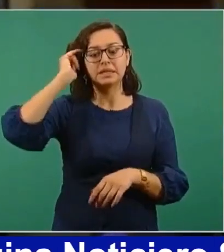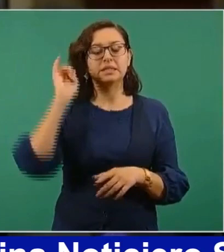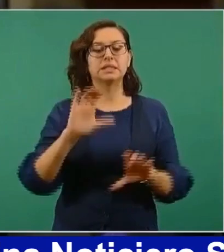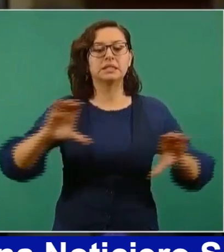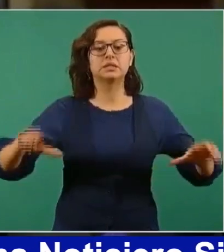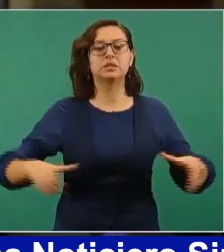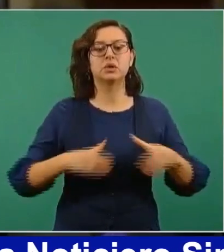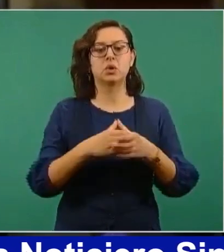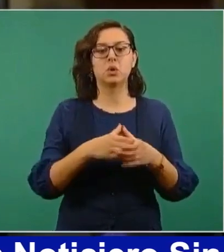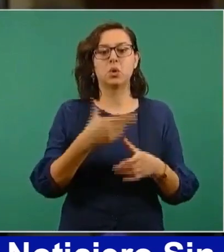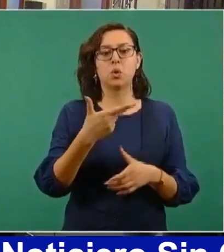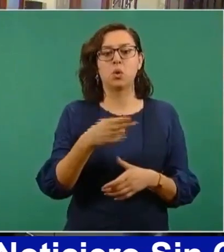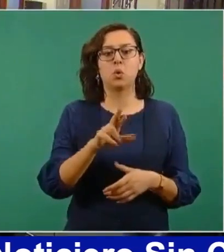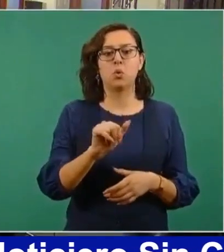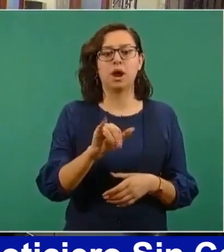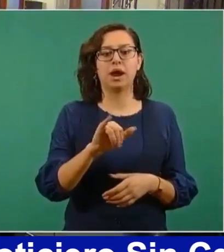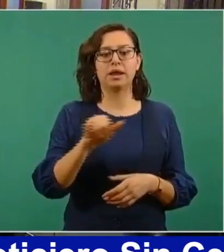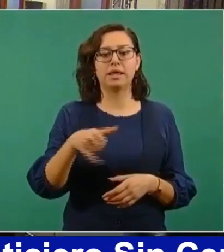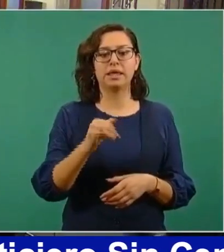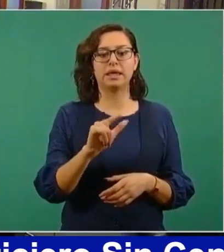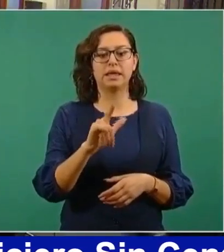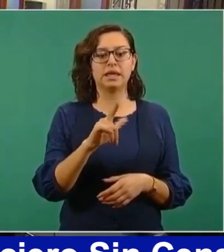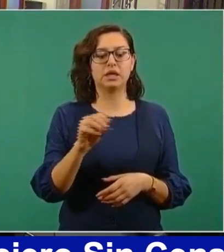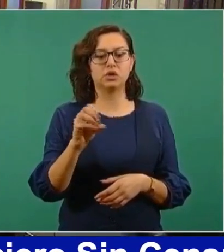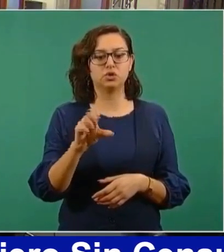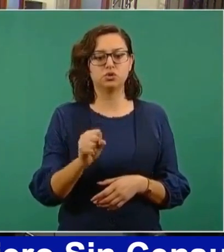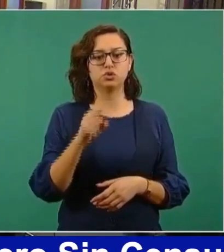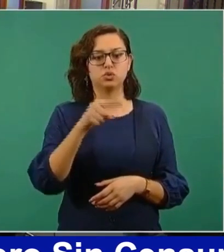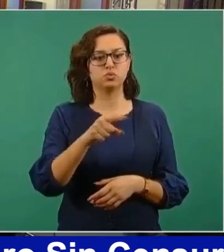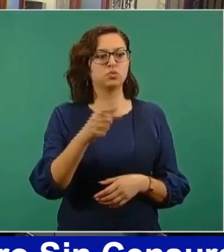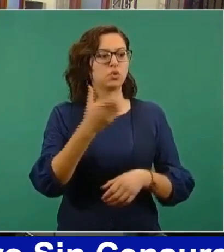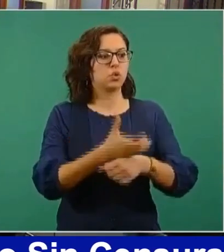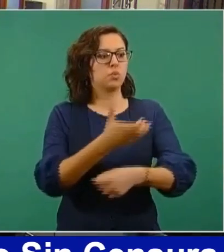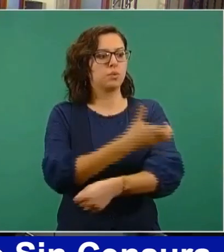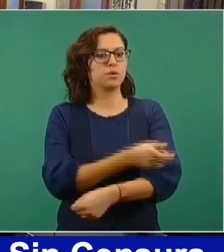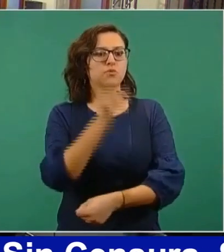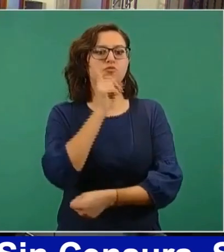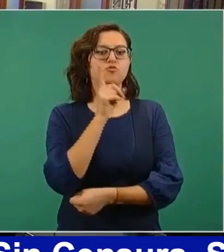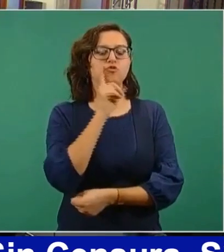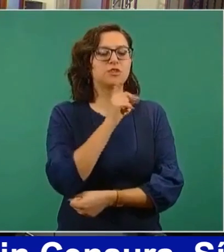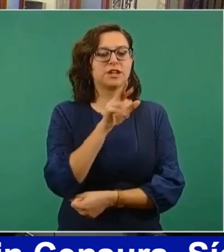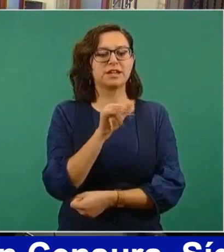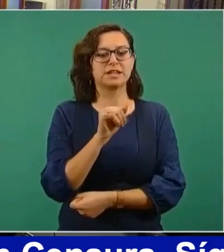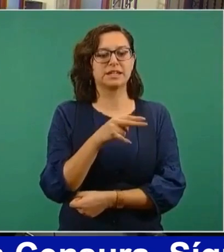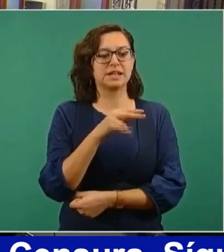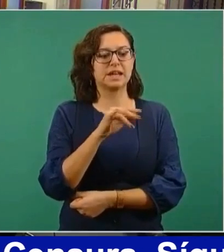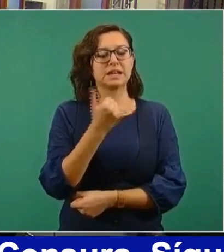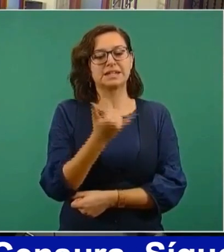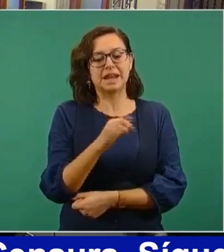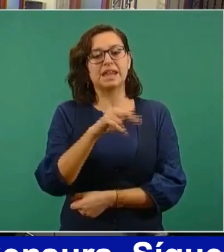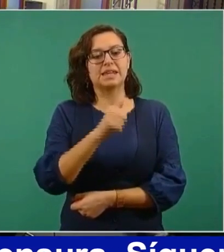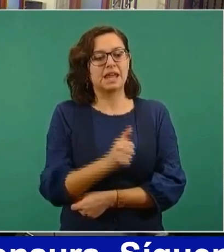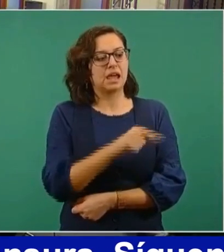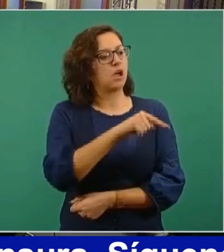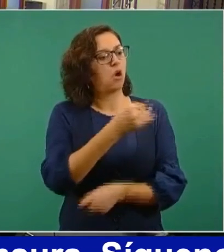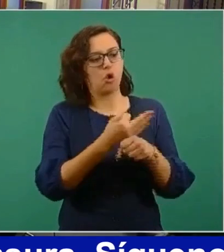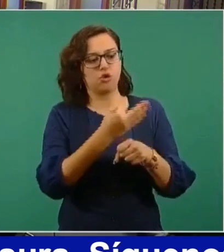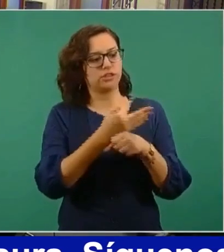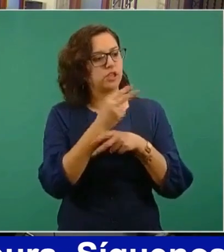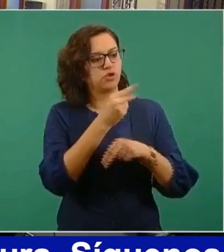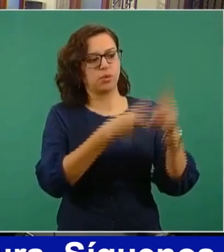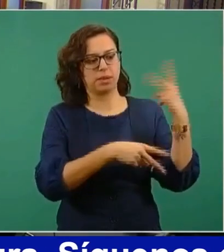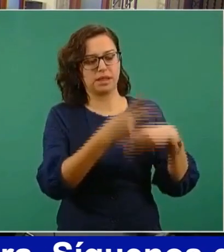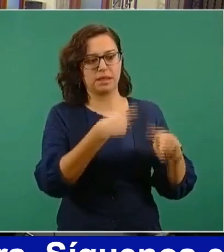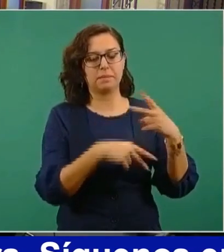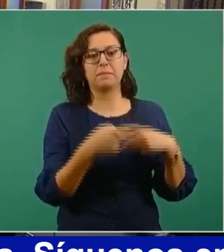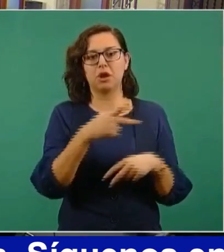raíz de una compañera que no está al día de hoy, es Reina, después de muchísimas décadas tuvieron ya la tensión. ¿No